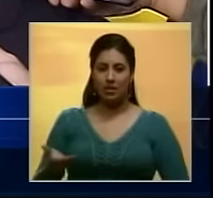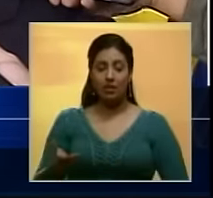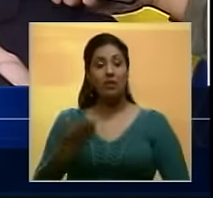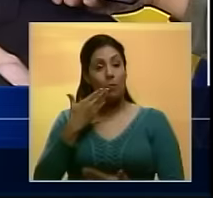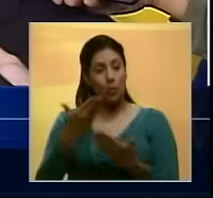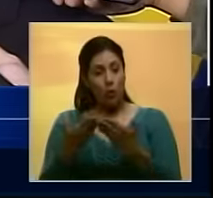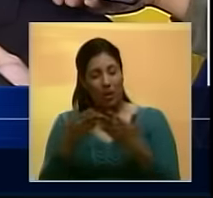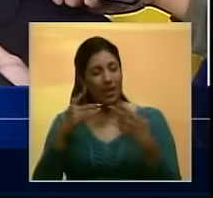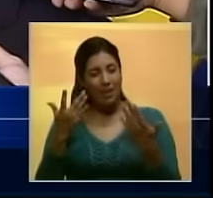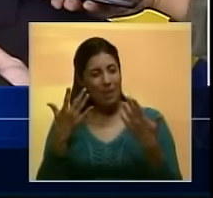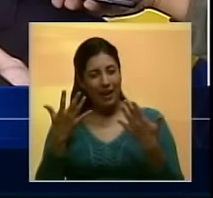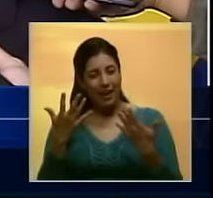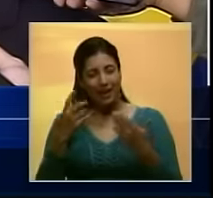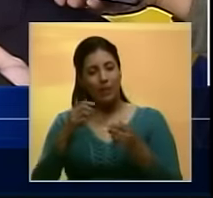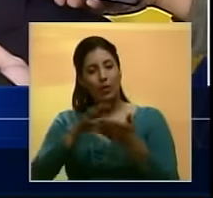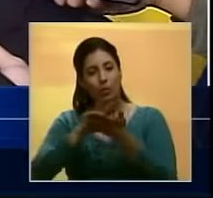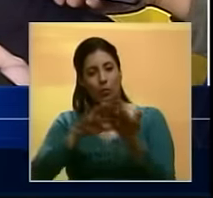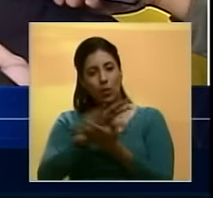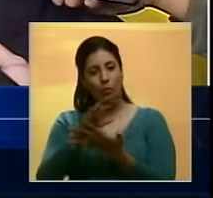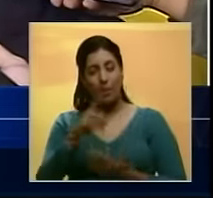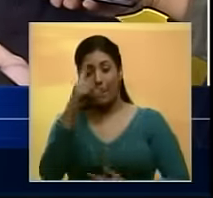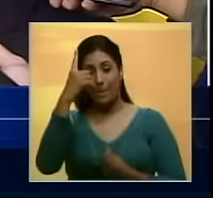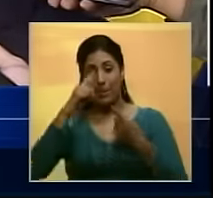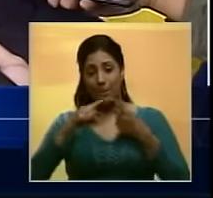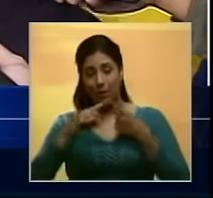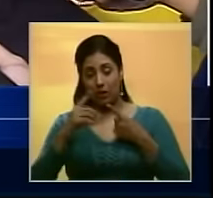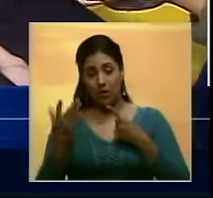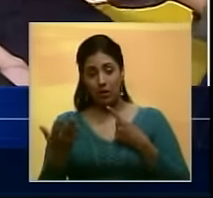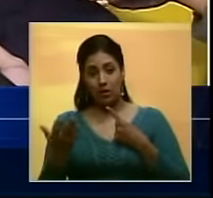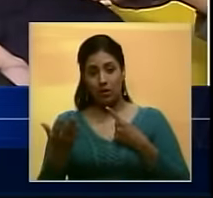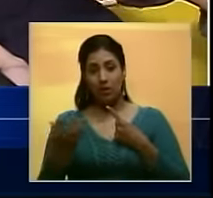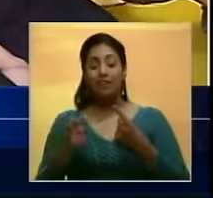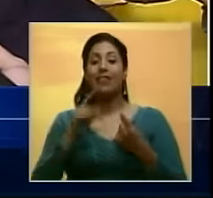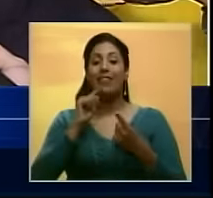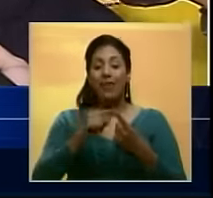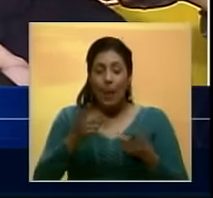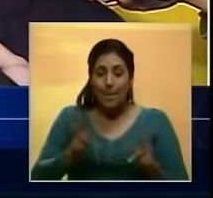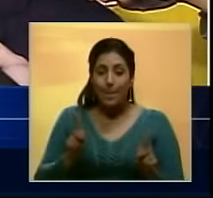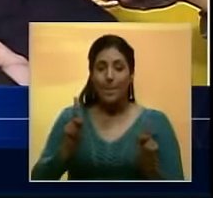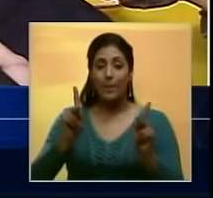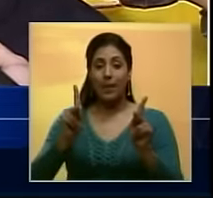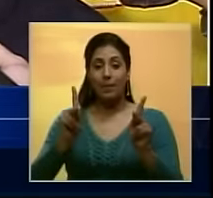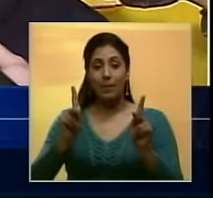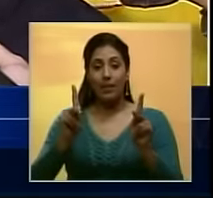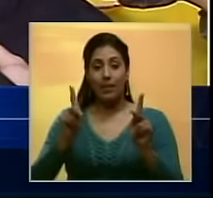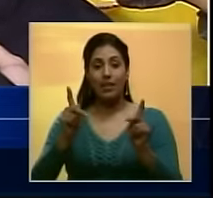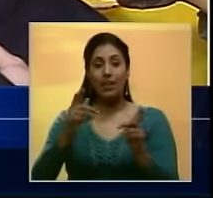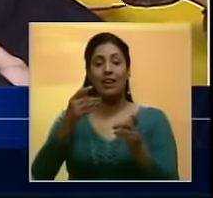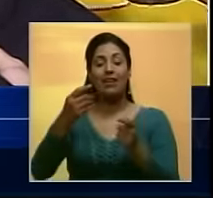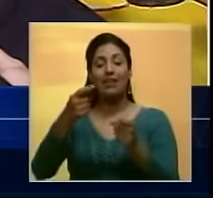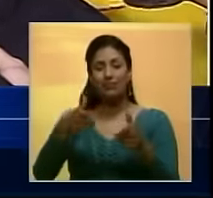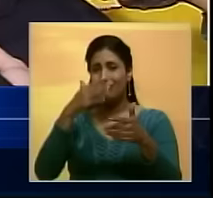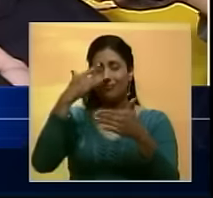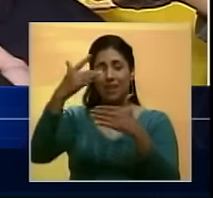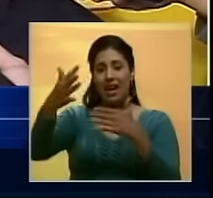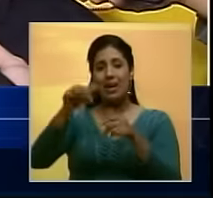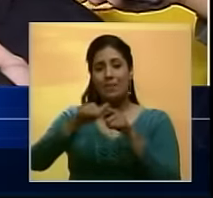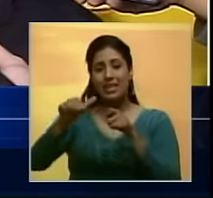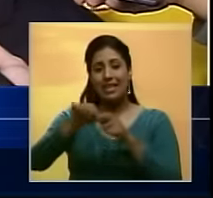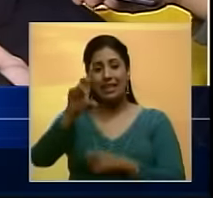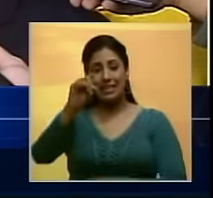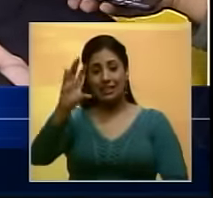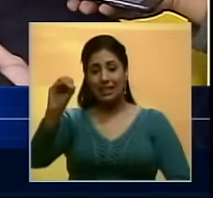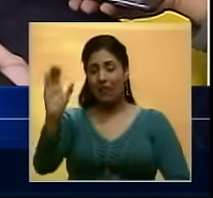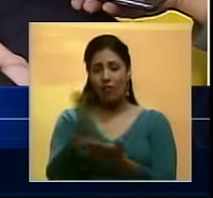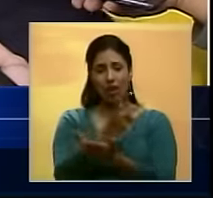Propuesta para enfrentar este problema En primer lugar, que se permita la circulación indefinida del billete